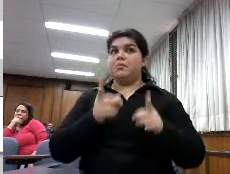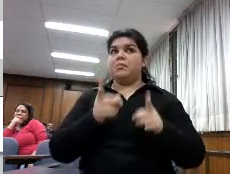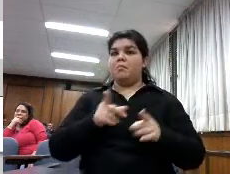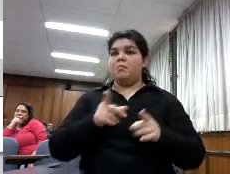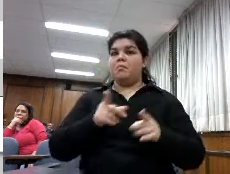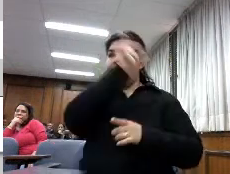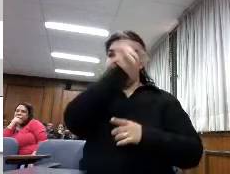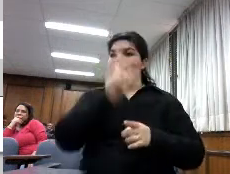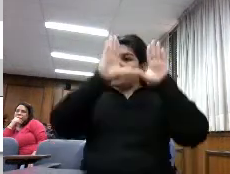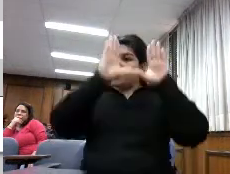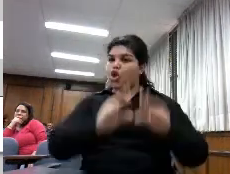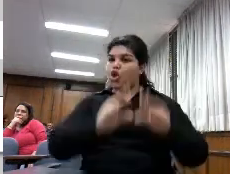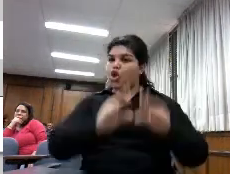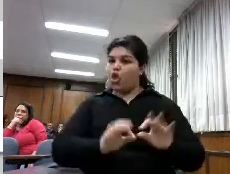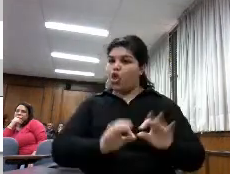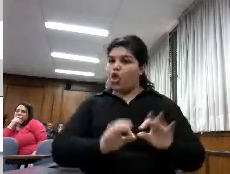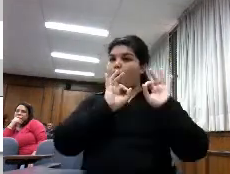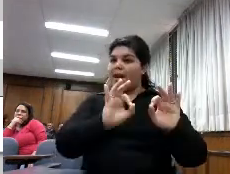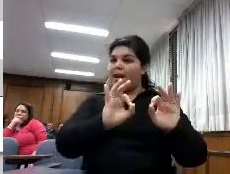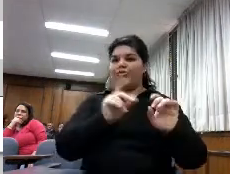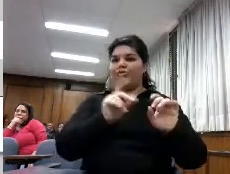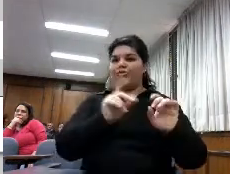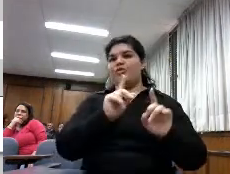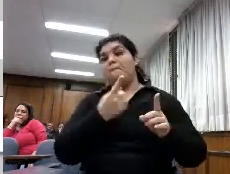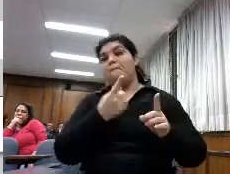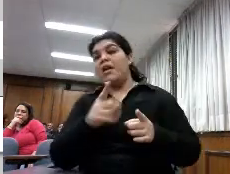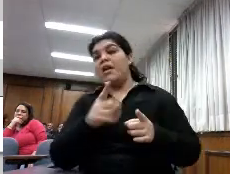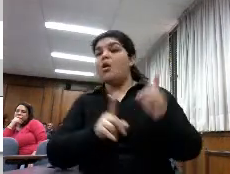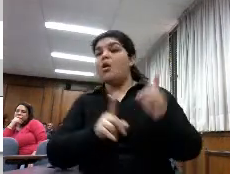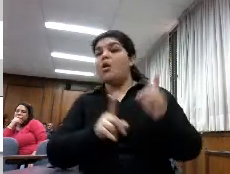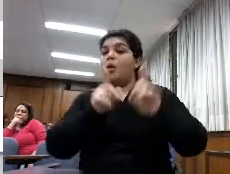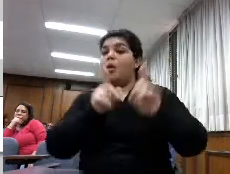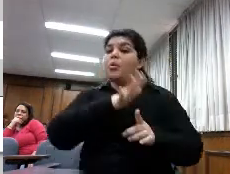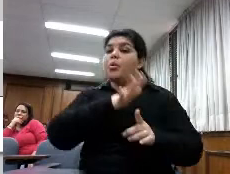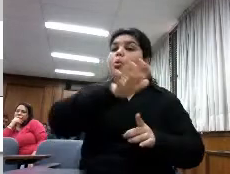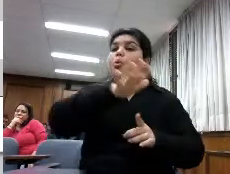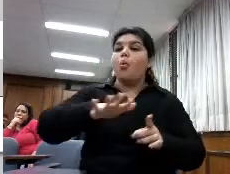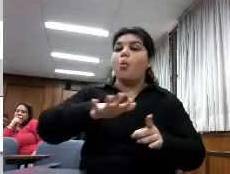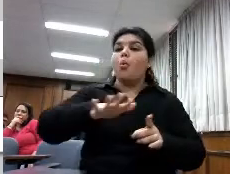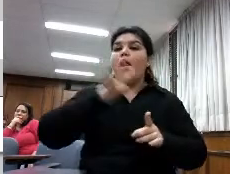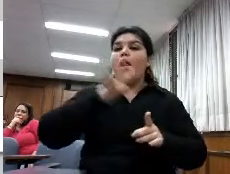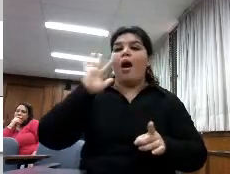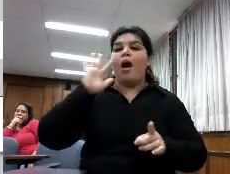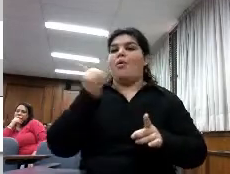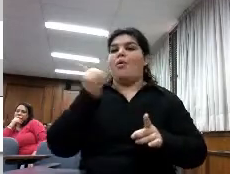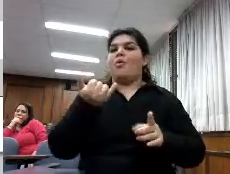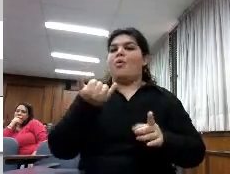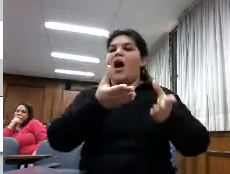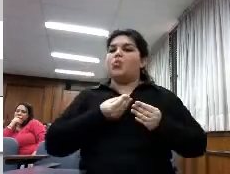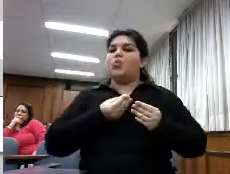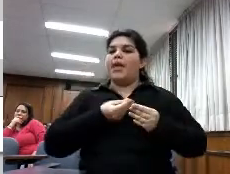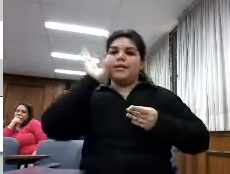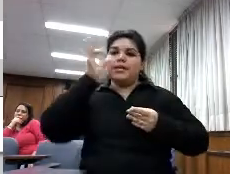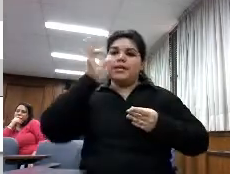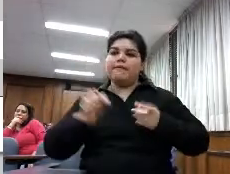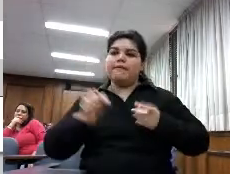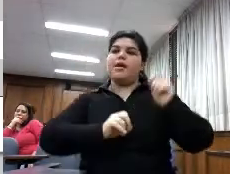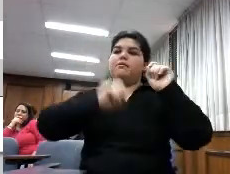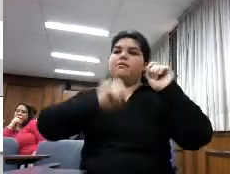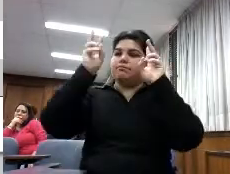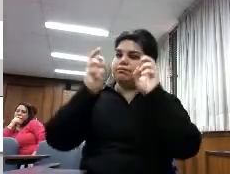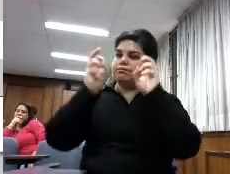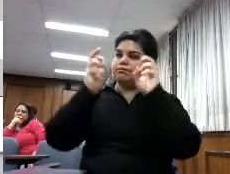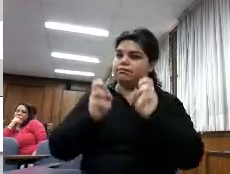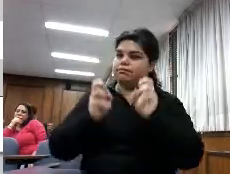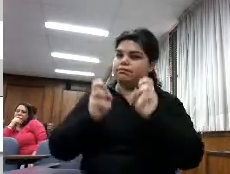sí un reflejo de toda la región en cuanto habilidades que tenían que eran unas preguntas que hacíamos si